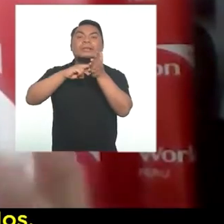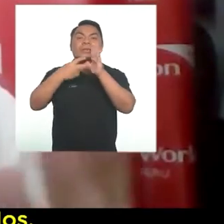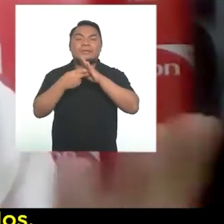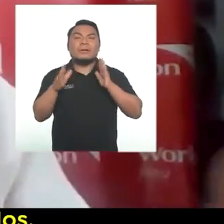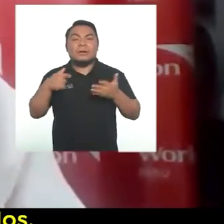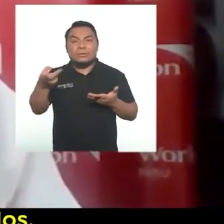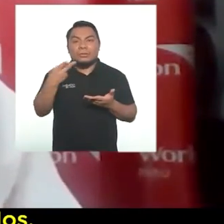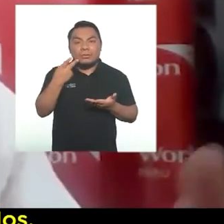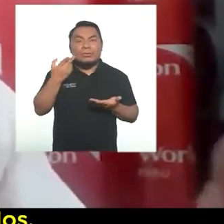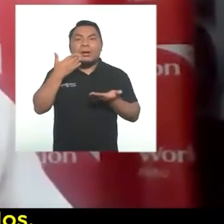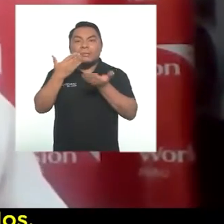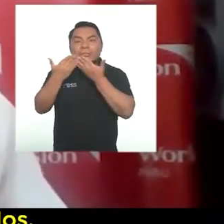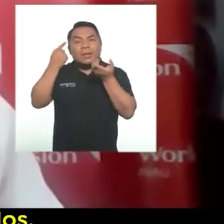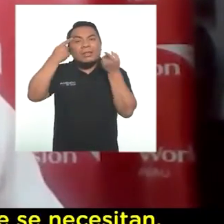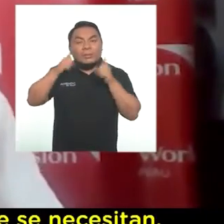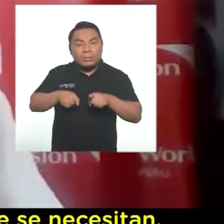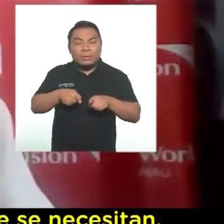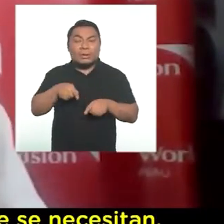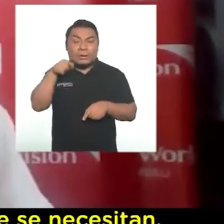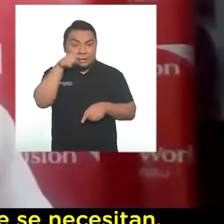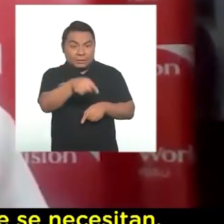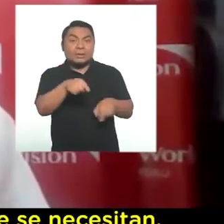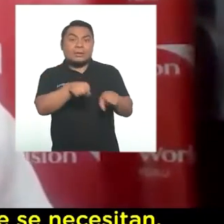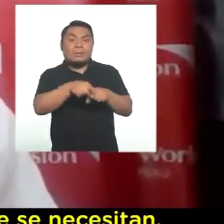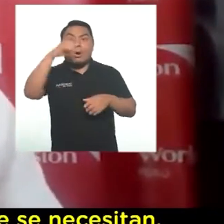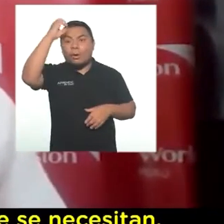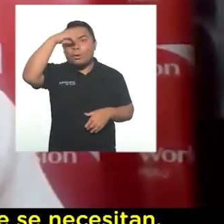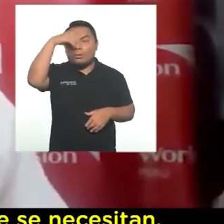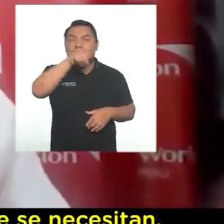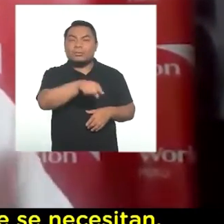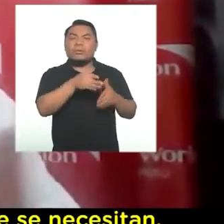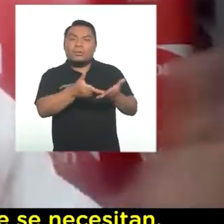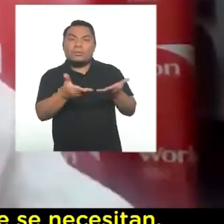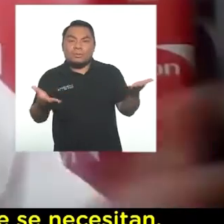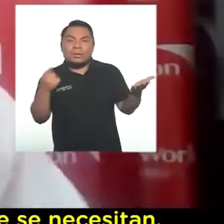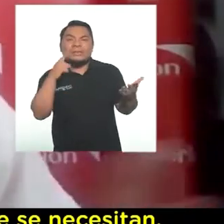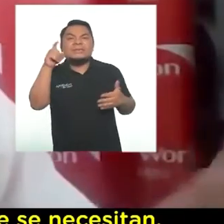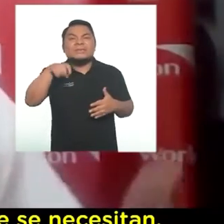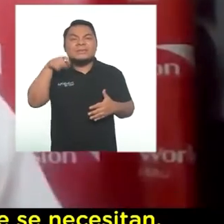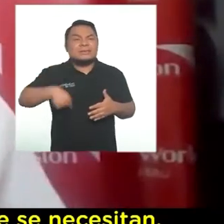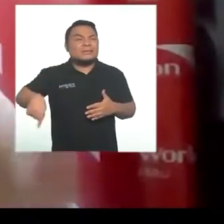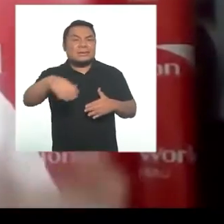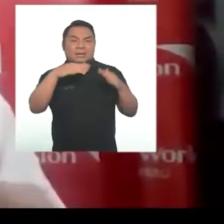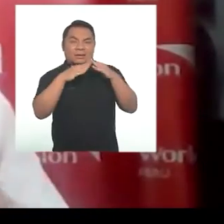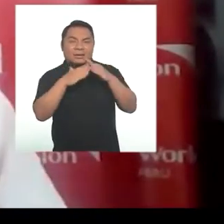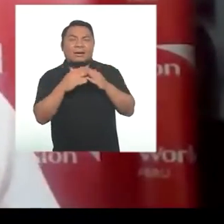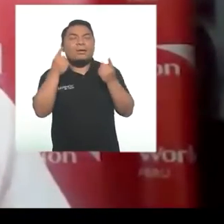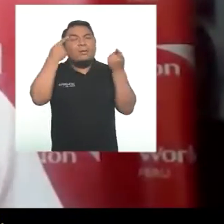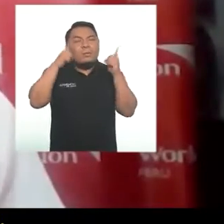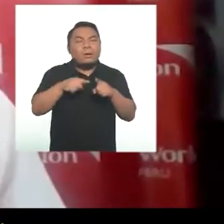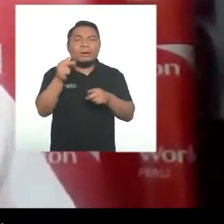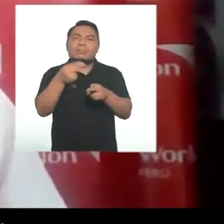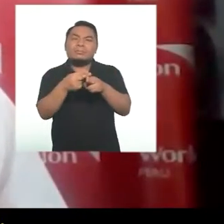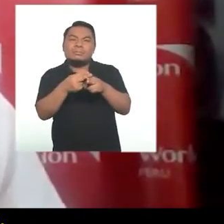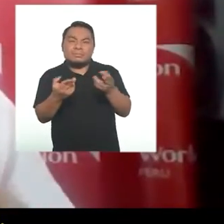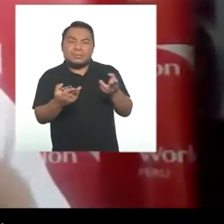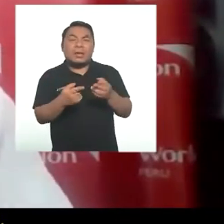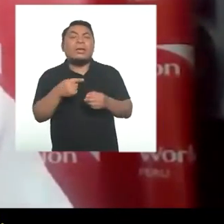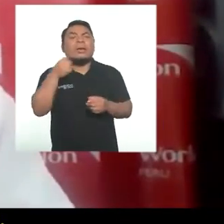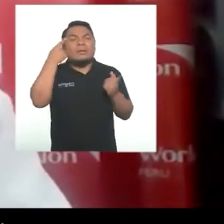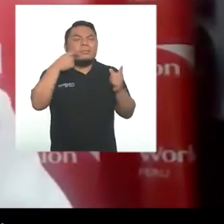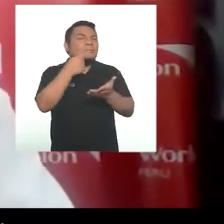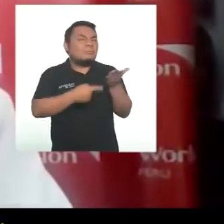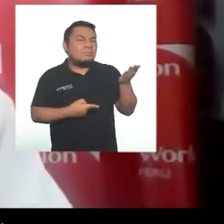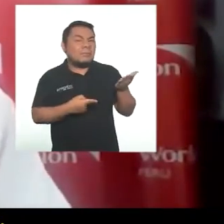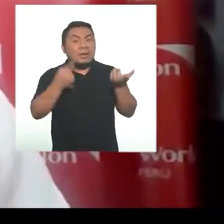poder tomar acuerdos con ellos. Ellos también tienen que opinar sobre las cosas que se necesitan. ¿Acuerdos para qué? qué? Acuerdos